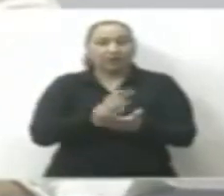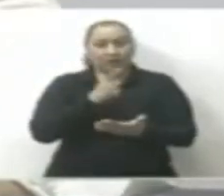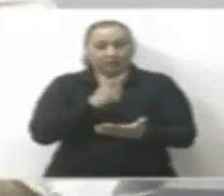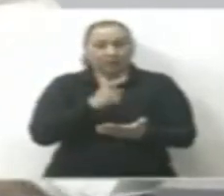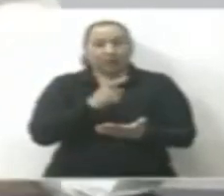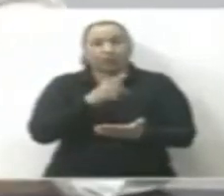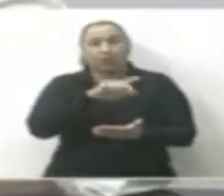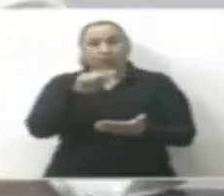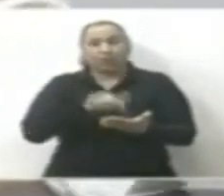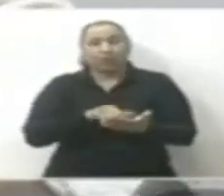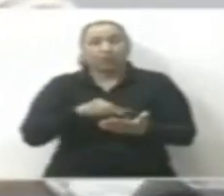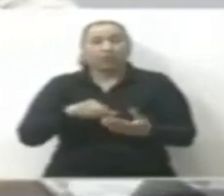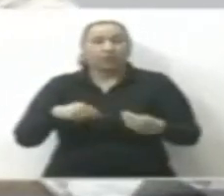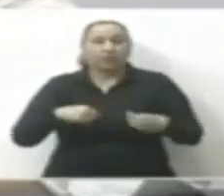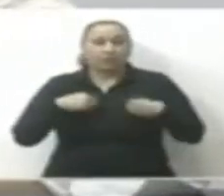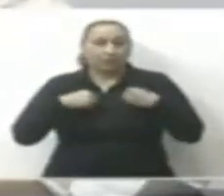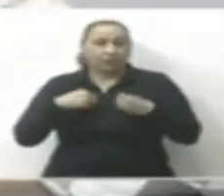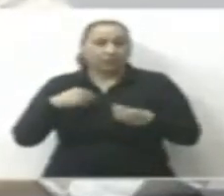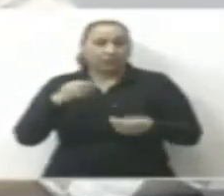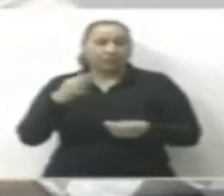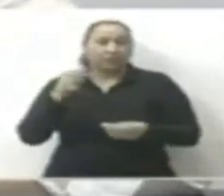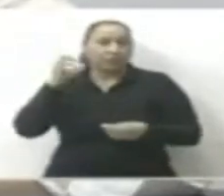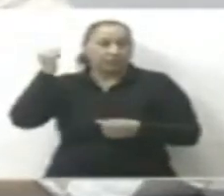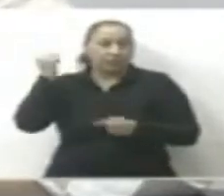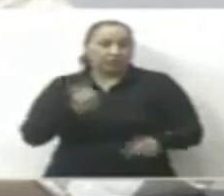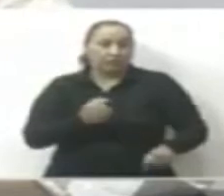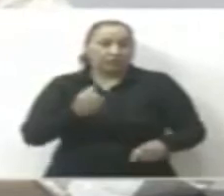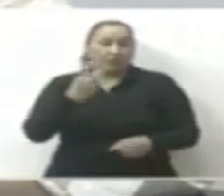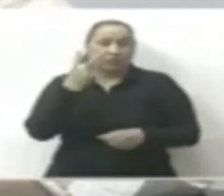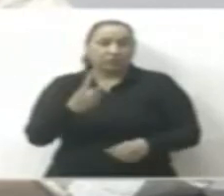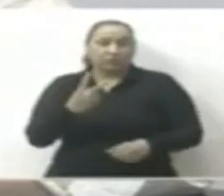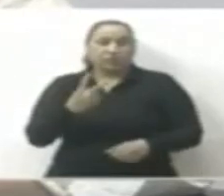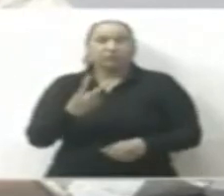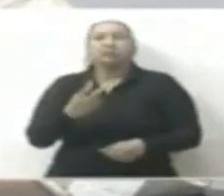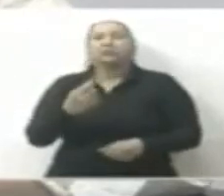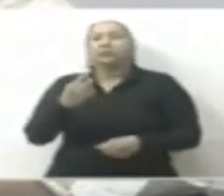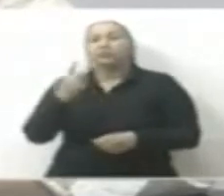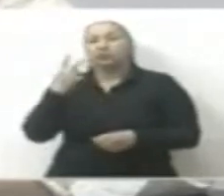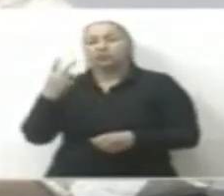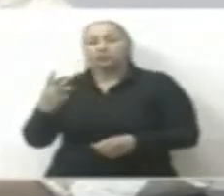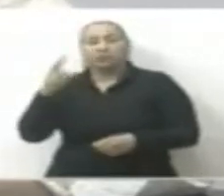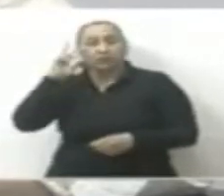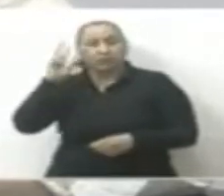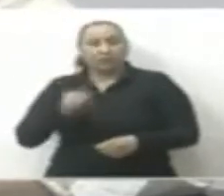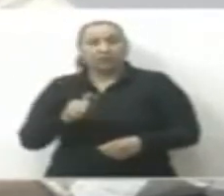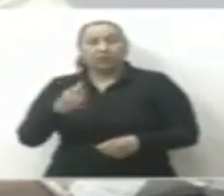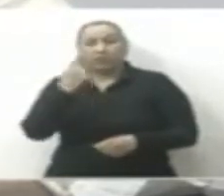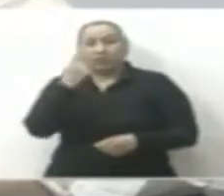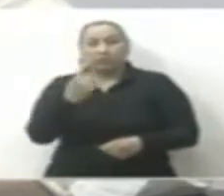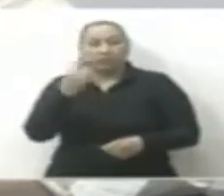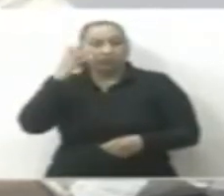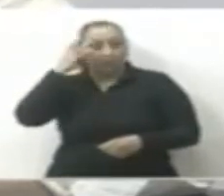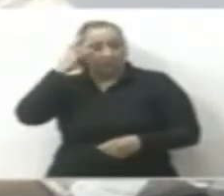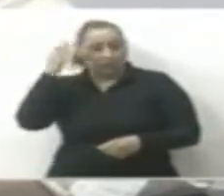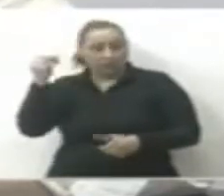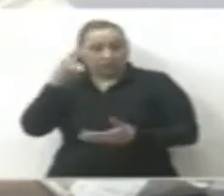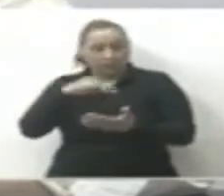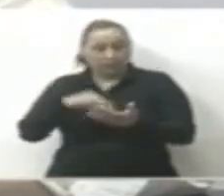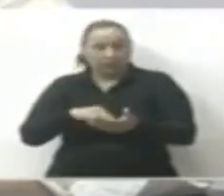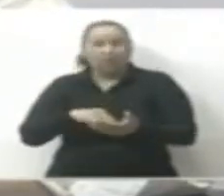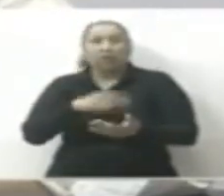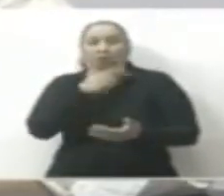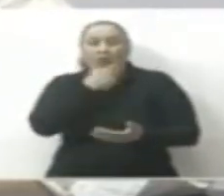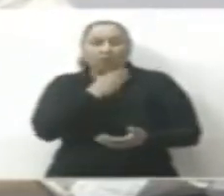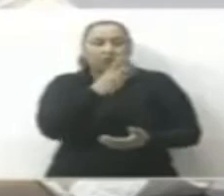Por residencia, dos son de Tecomán, dos de Villa de Álvarez y una de Colima. Asimismo, los hombres diagnosticados positivos